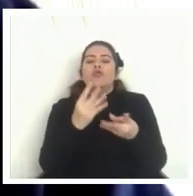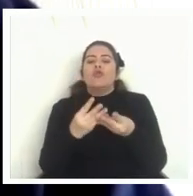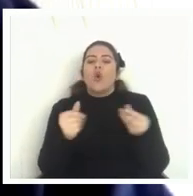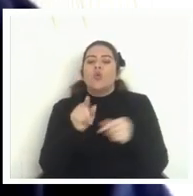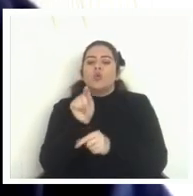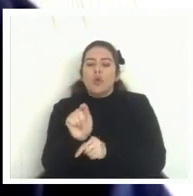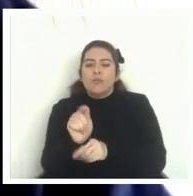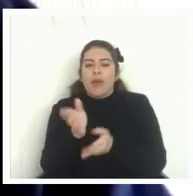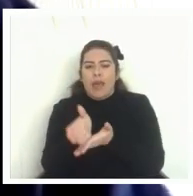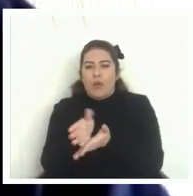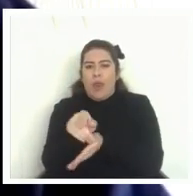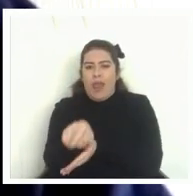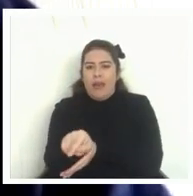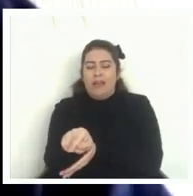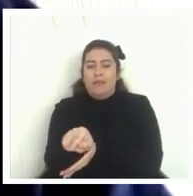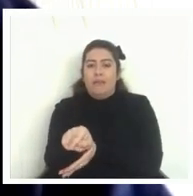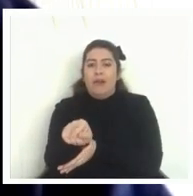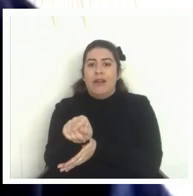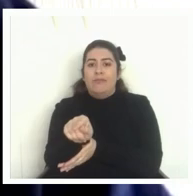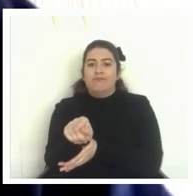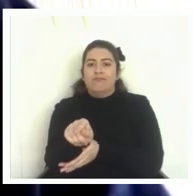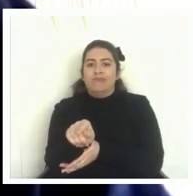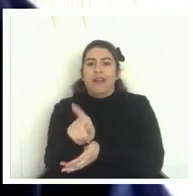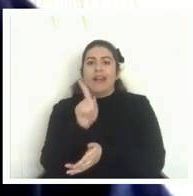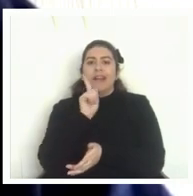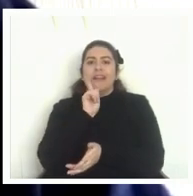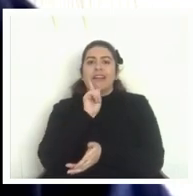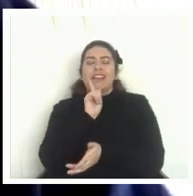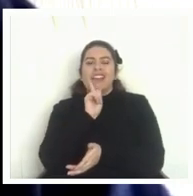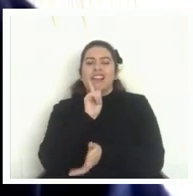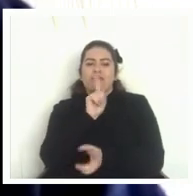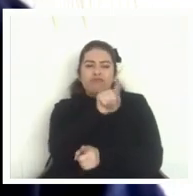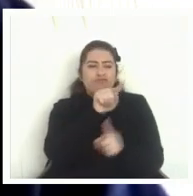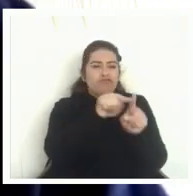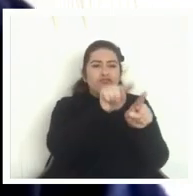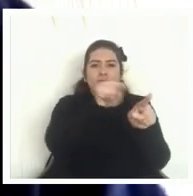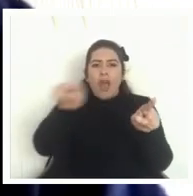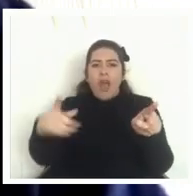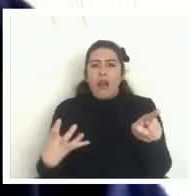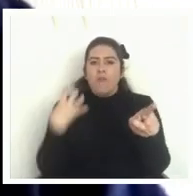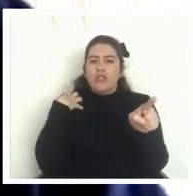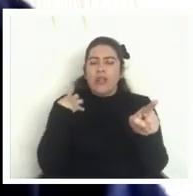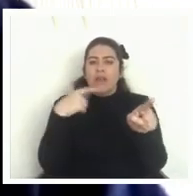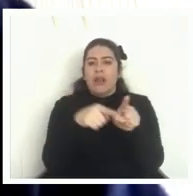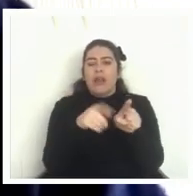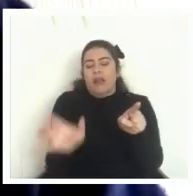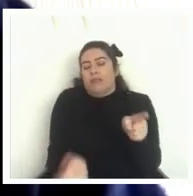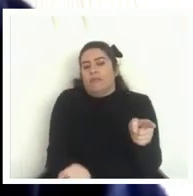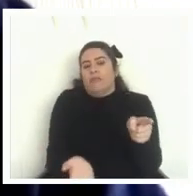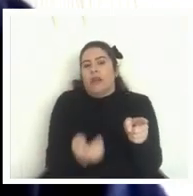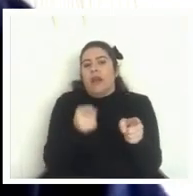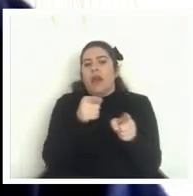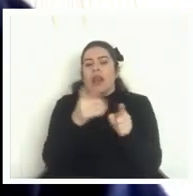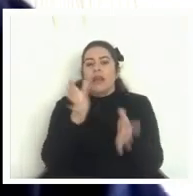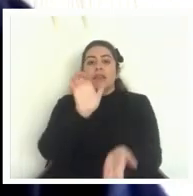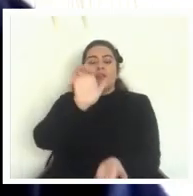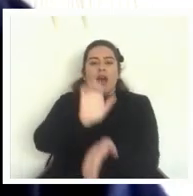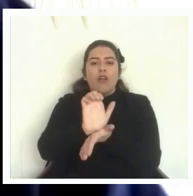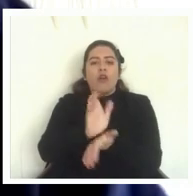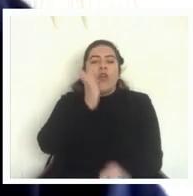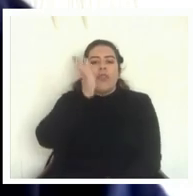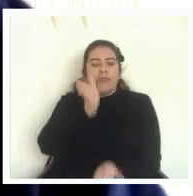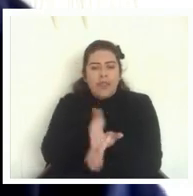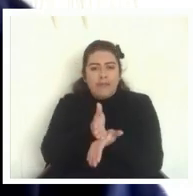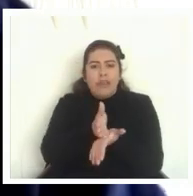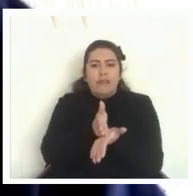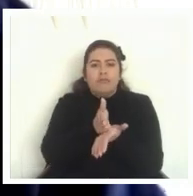yo creo que la responsabilización es clave y que el Estado debe sancionar y debe castigar al que no está